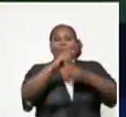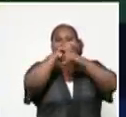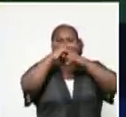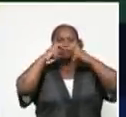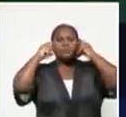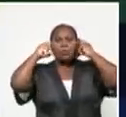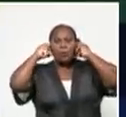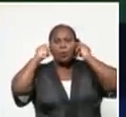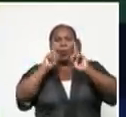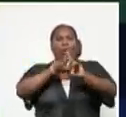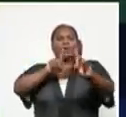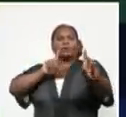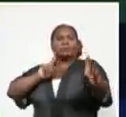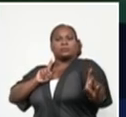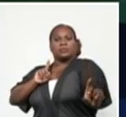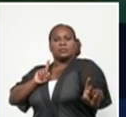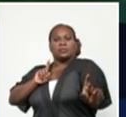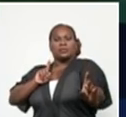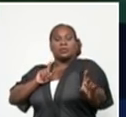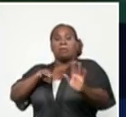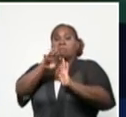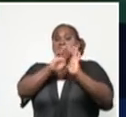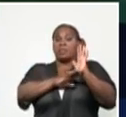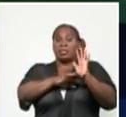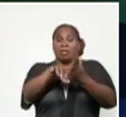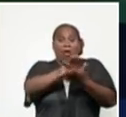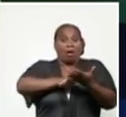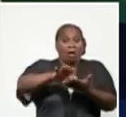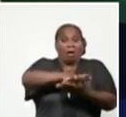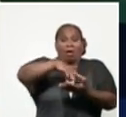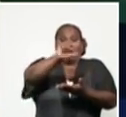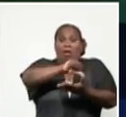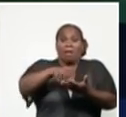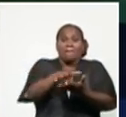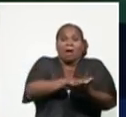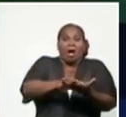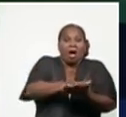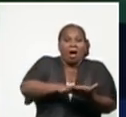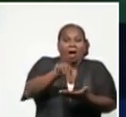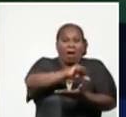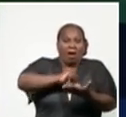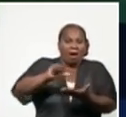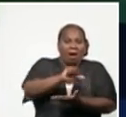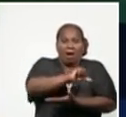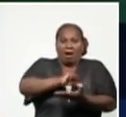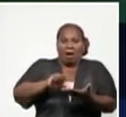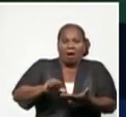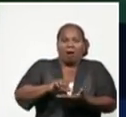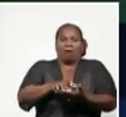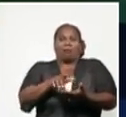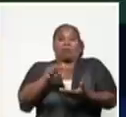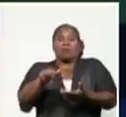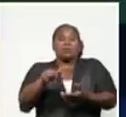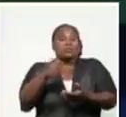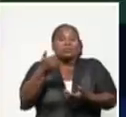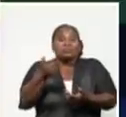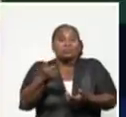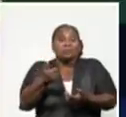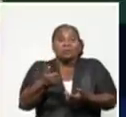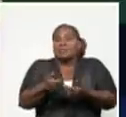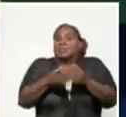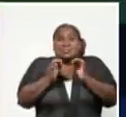el distanciamiento físico y las medidas de higiene, fundamentalmente la desinfección de las manos, son comportamientos simples